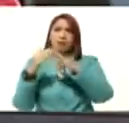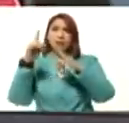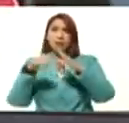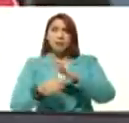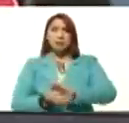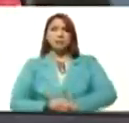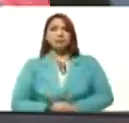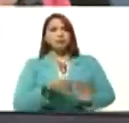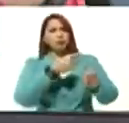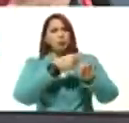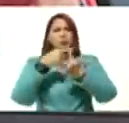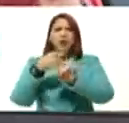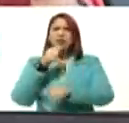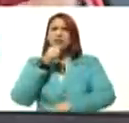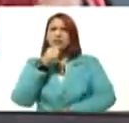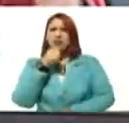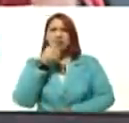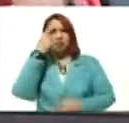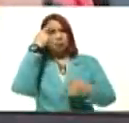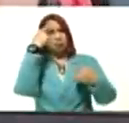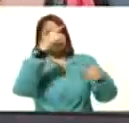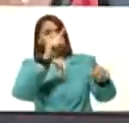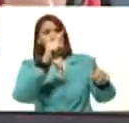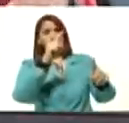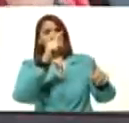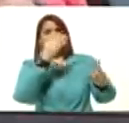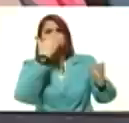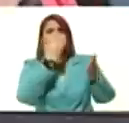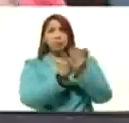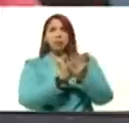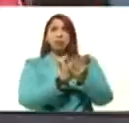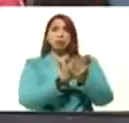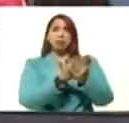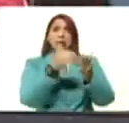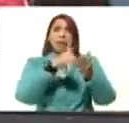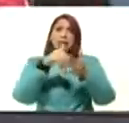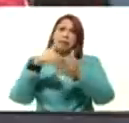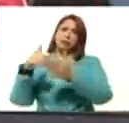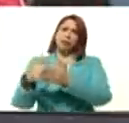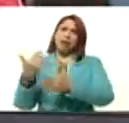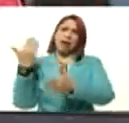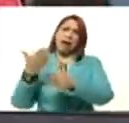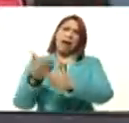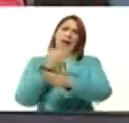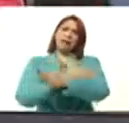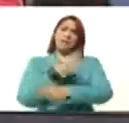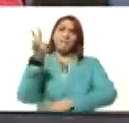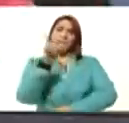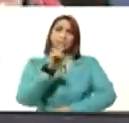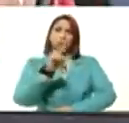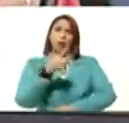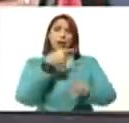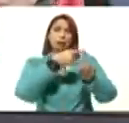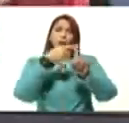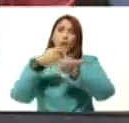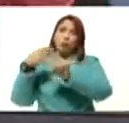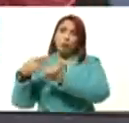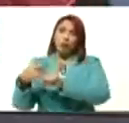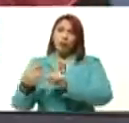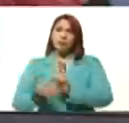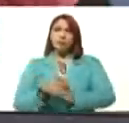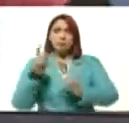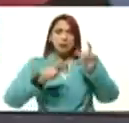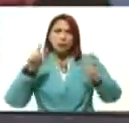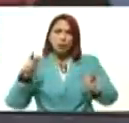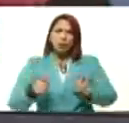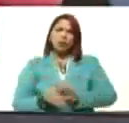los que han sido indiferentes ante las elecciones que ha habido en Venezuela. Sumar a aquellos que